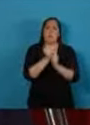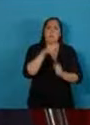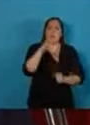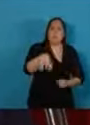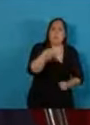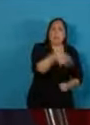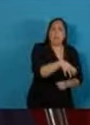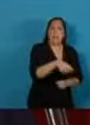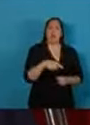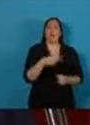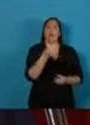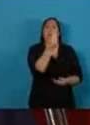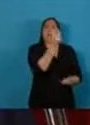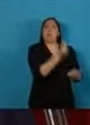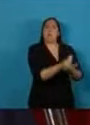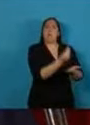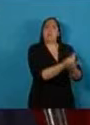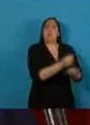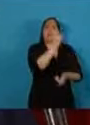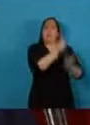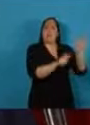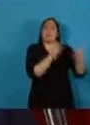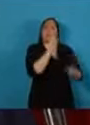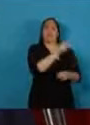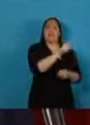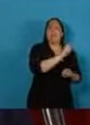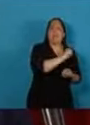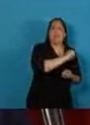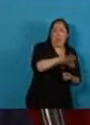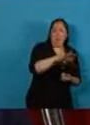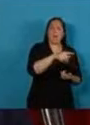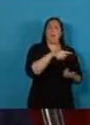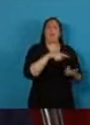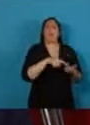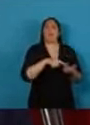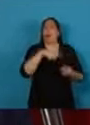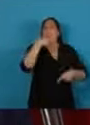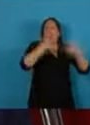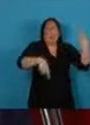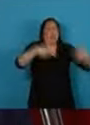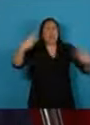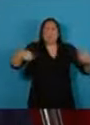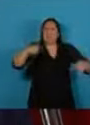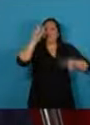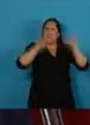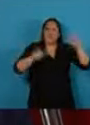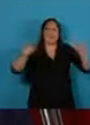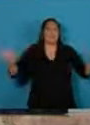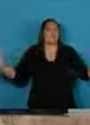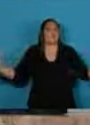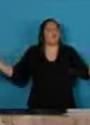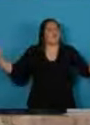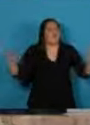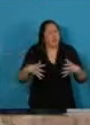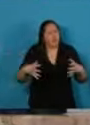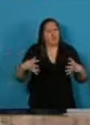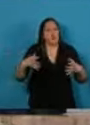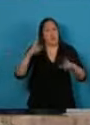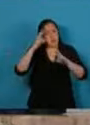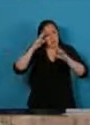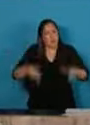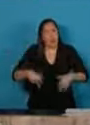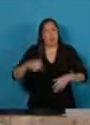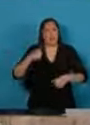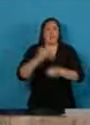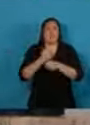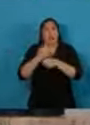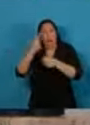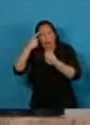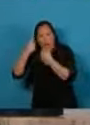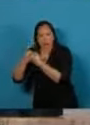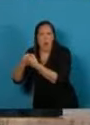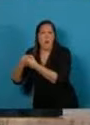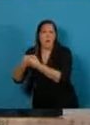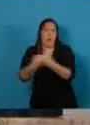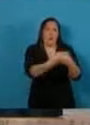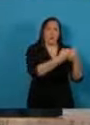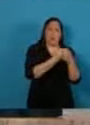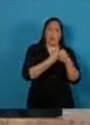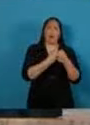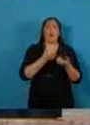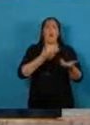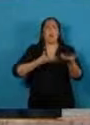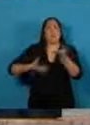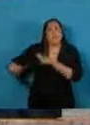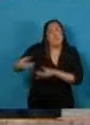a los representantes del campo y a las diversas expresiones sociales para la puesta en marcha de un conjunto de acuerdos básicos de